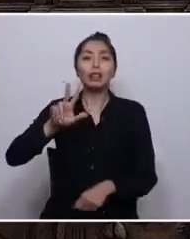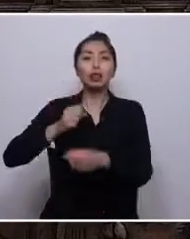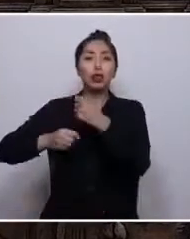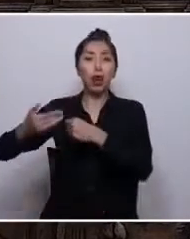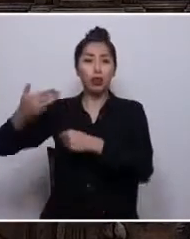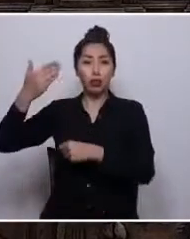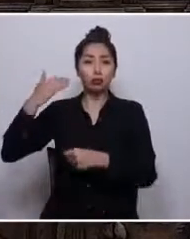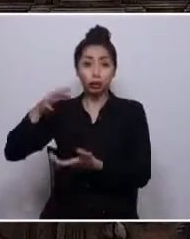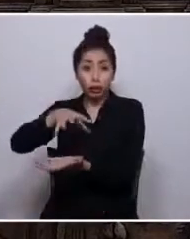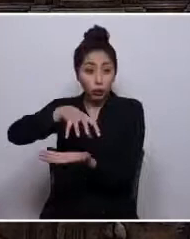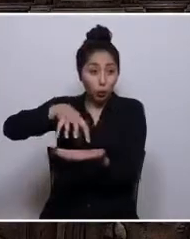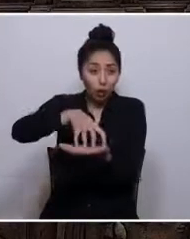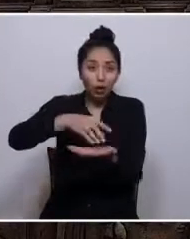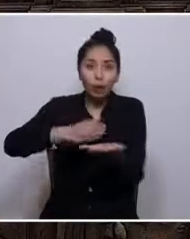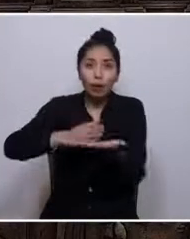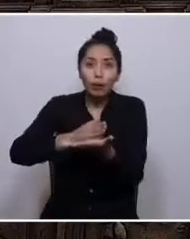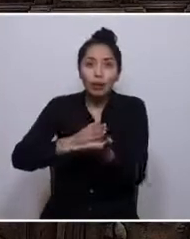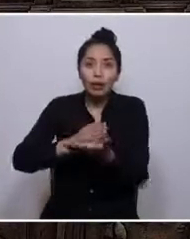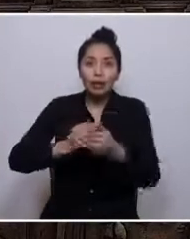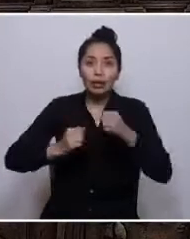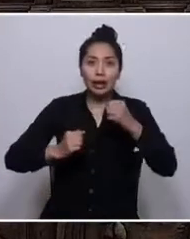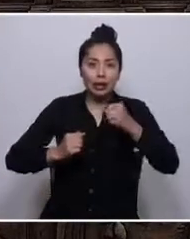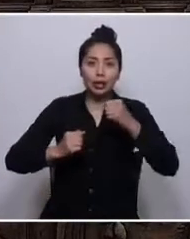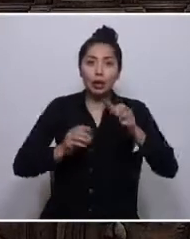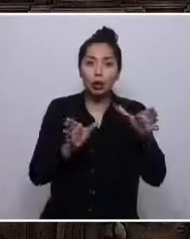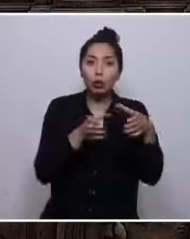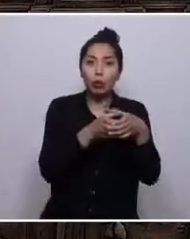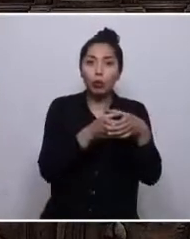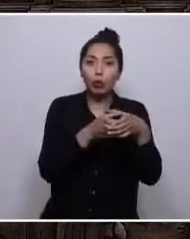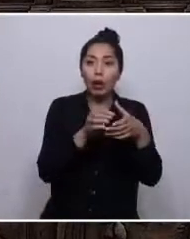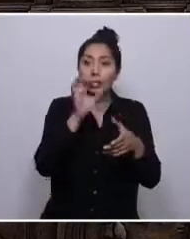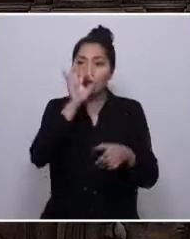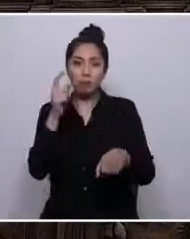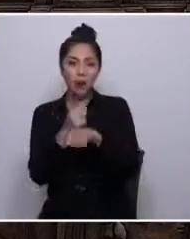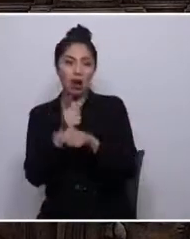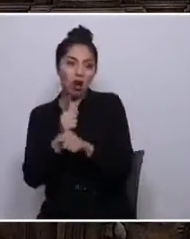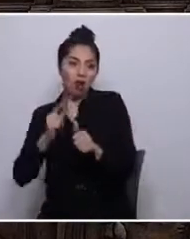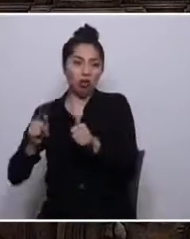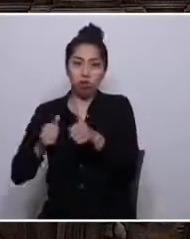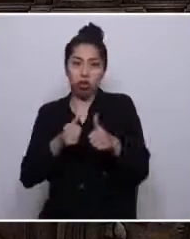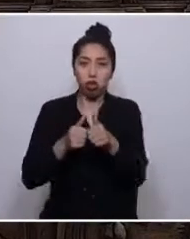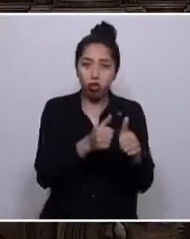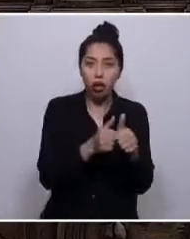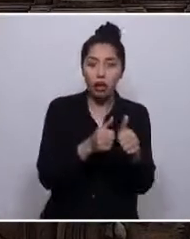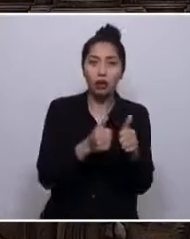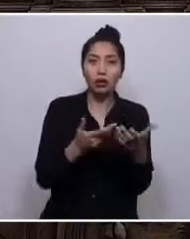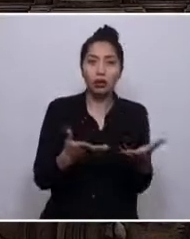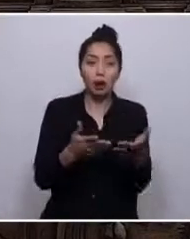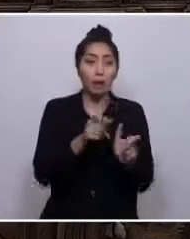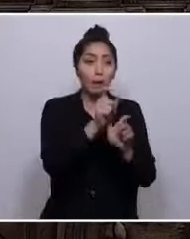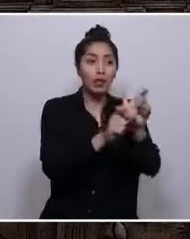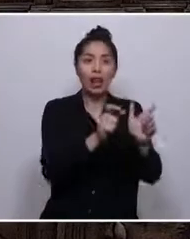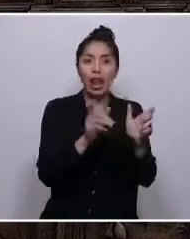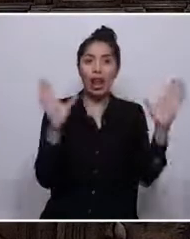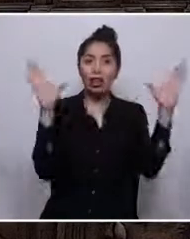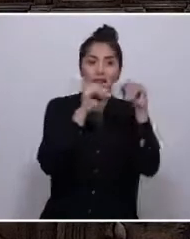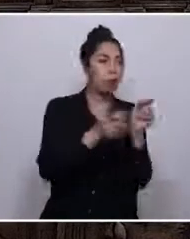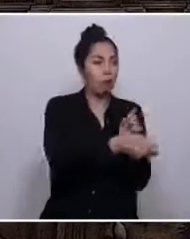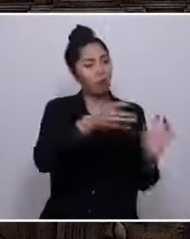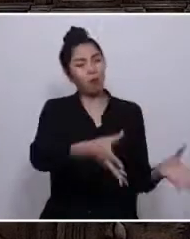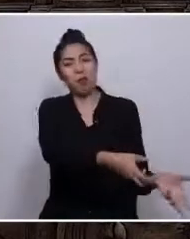comenzaban los partidos de izquierda a ser perseguidos por la dictadura, sus militantes sacados de sus casas en las noches por manos arteras.